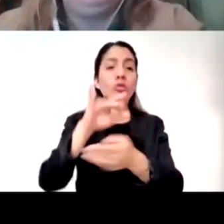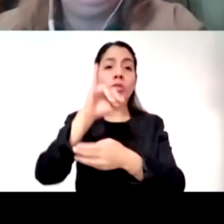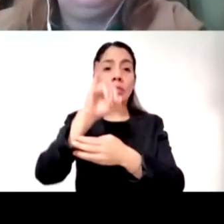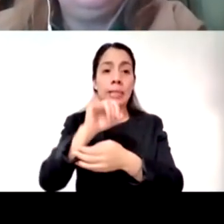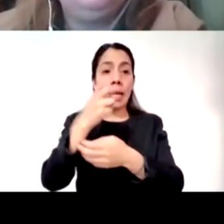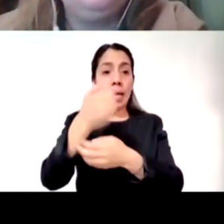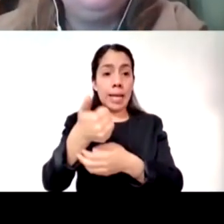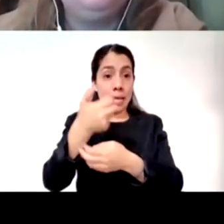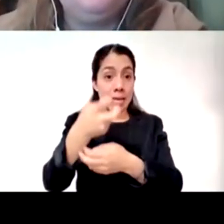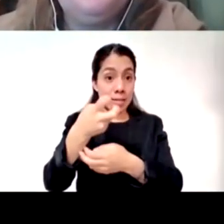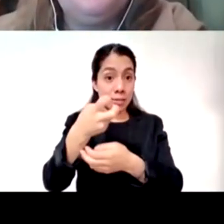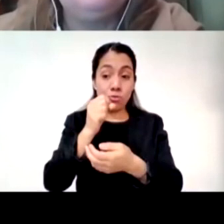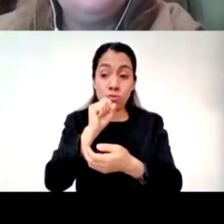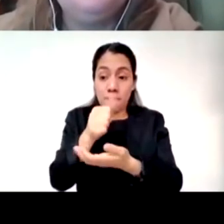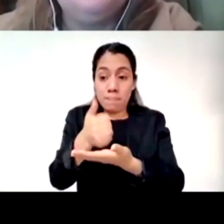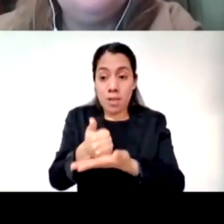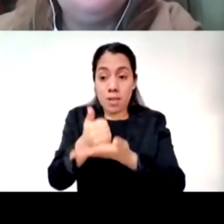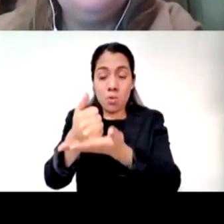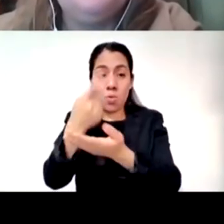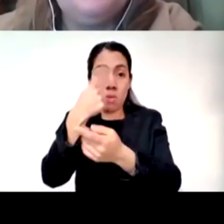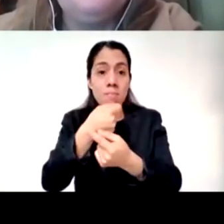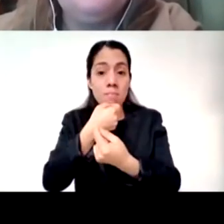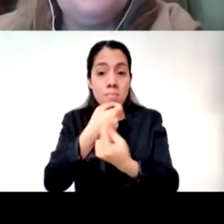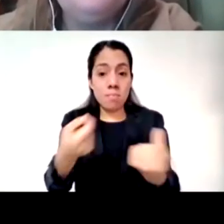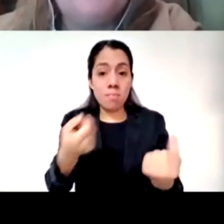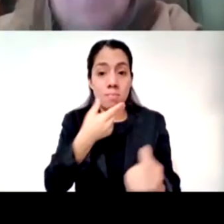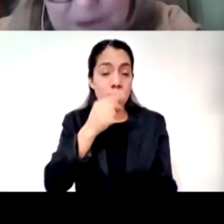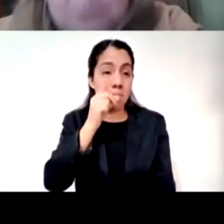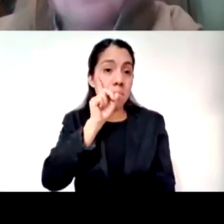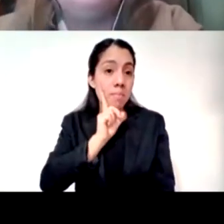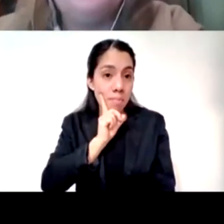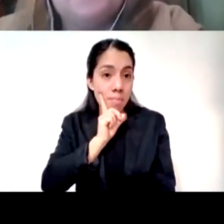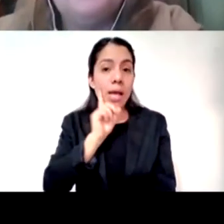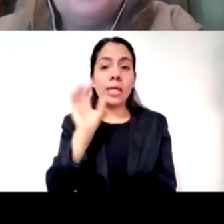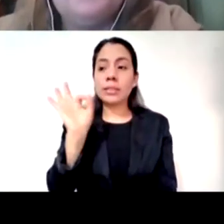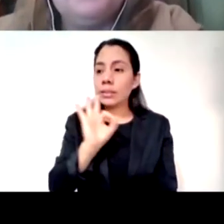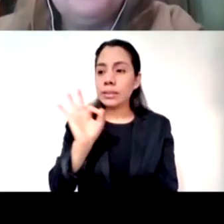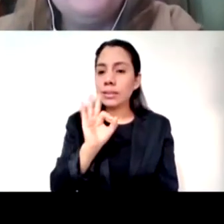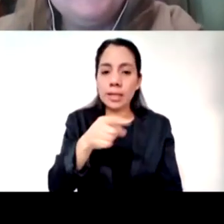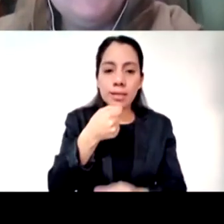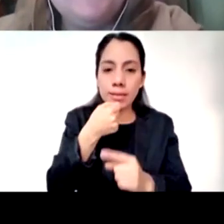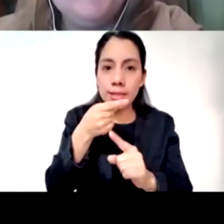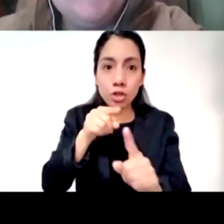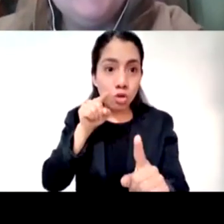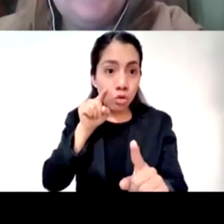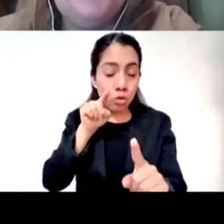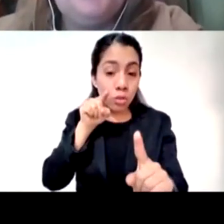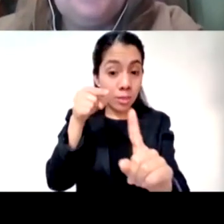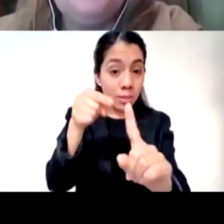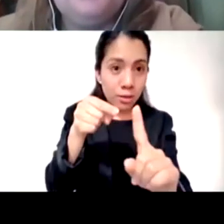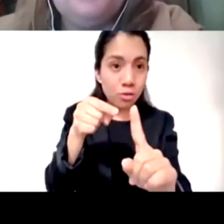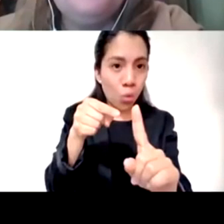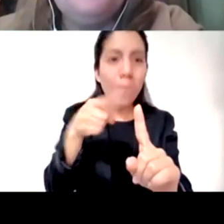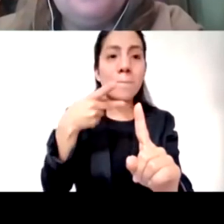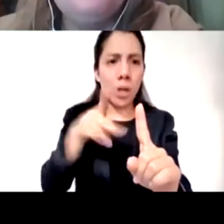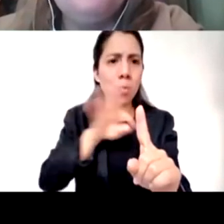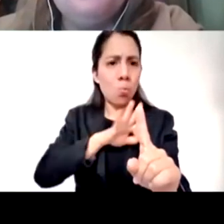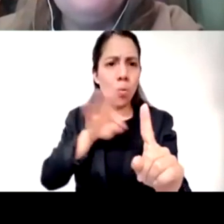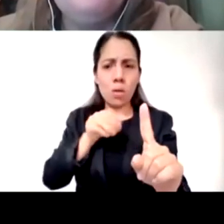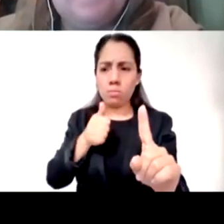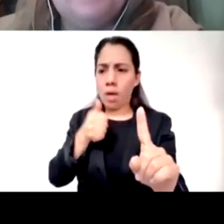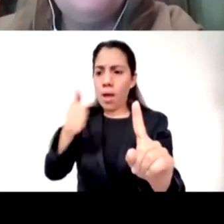los adolescentes pero en el caso de que no se pueda pues a sus mamás y en caso de que no se pueda pues a quien ayuda a las mamás no sé